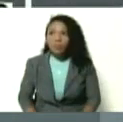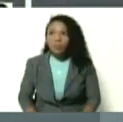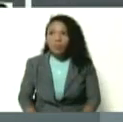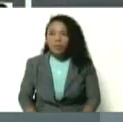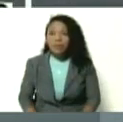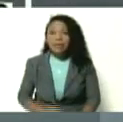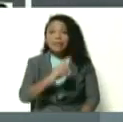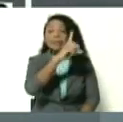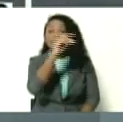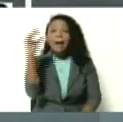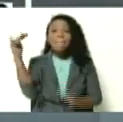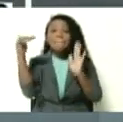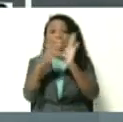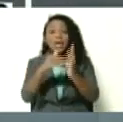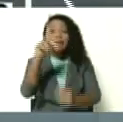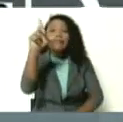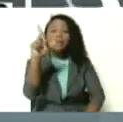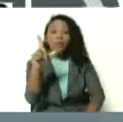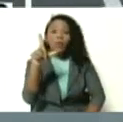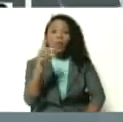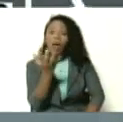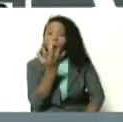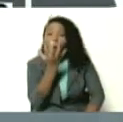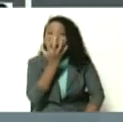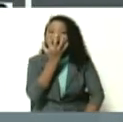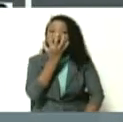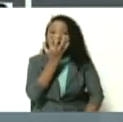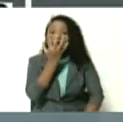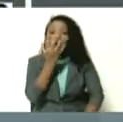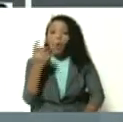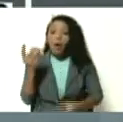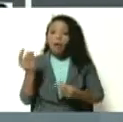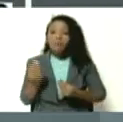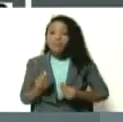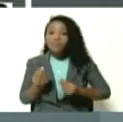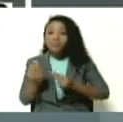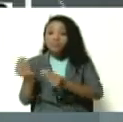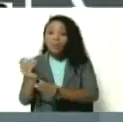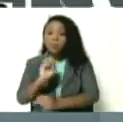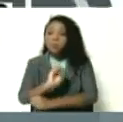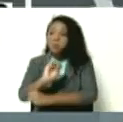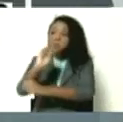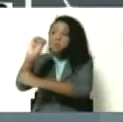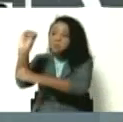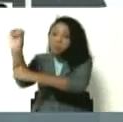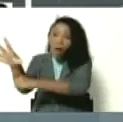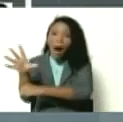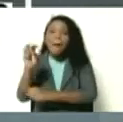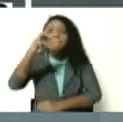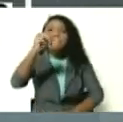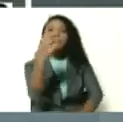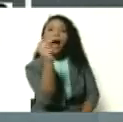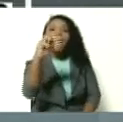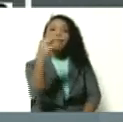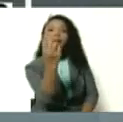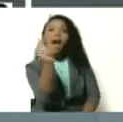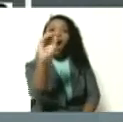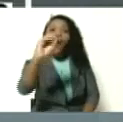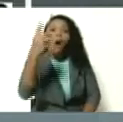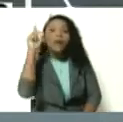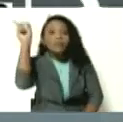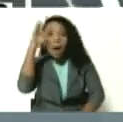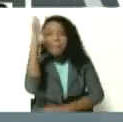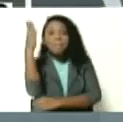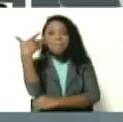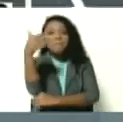100.000 litros de oxígeno que van a Manao. Ya estamos en la línea fronteriza, aquí estamos viendo la bandera